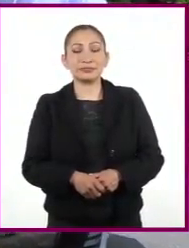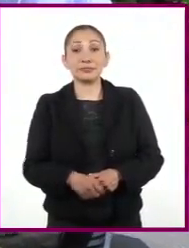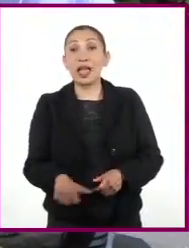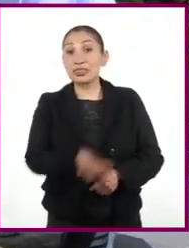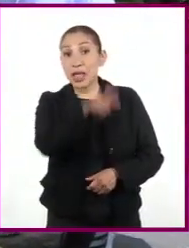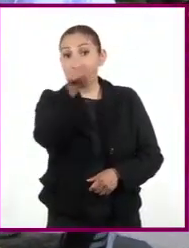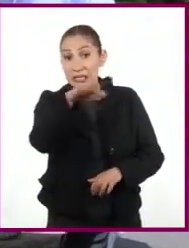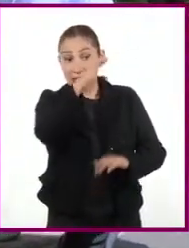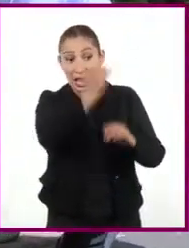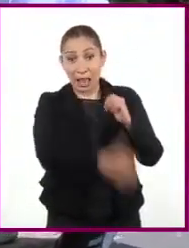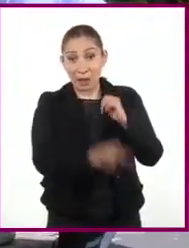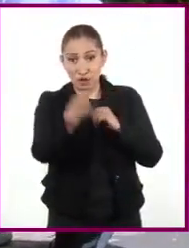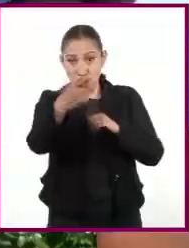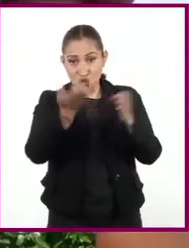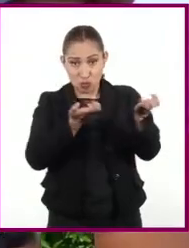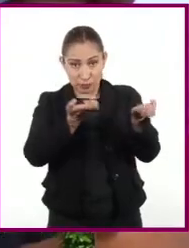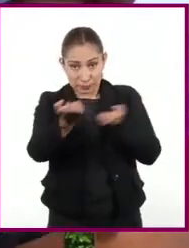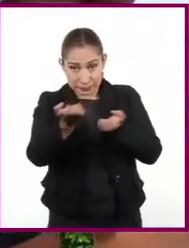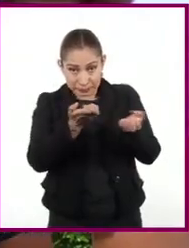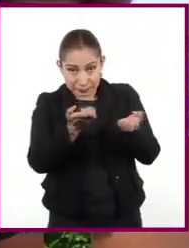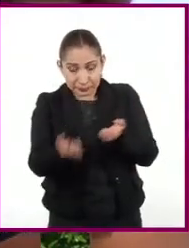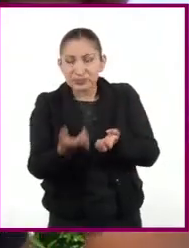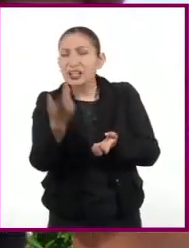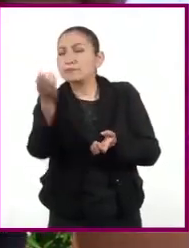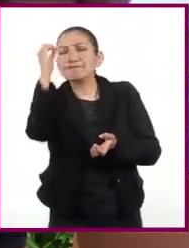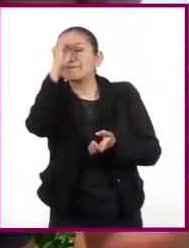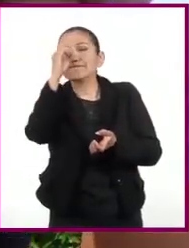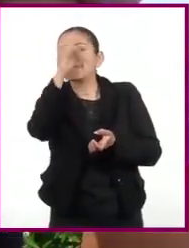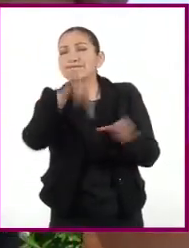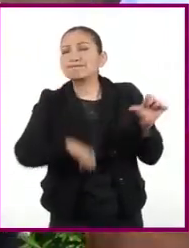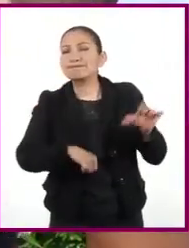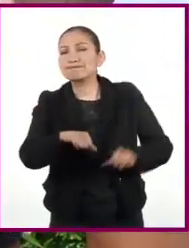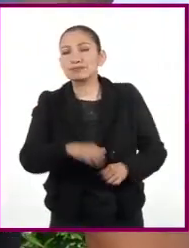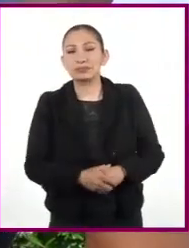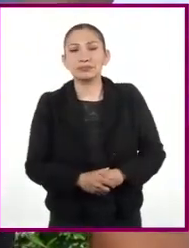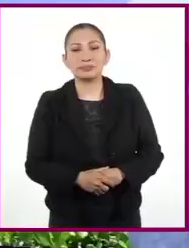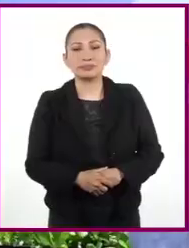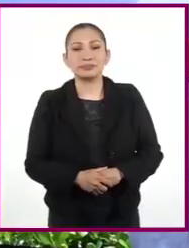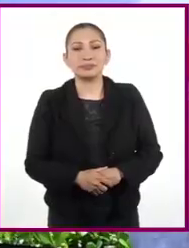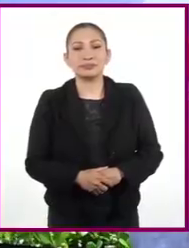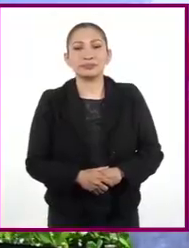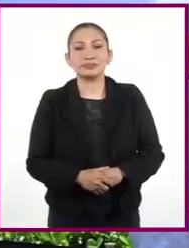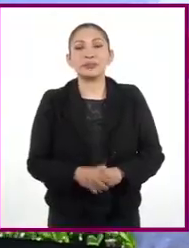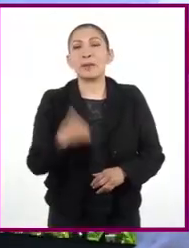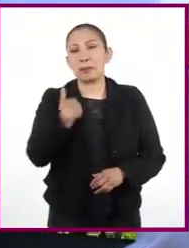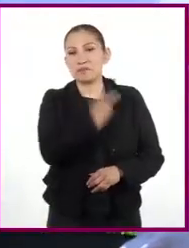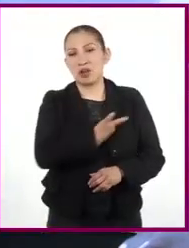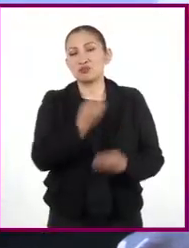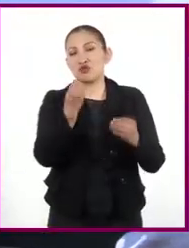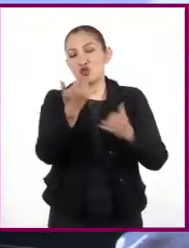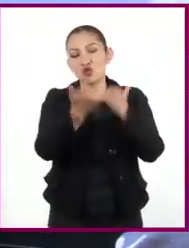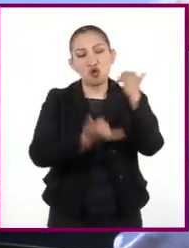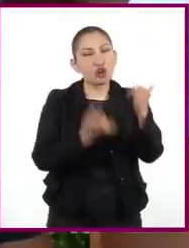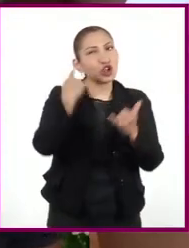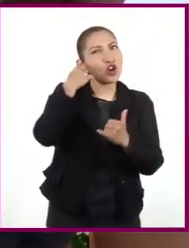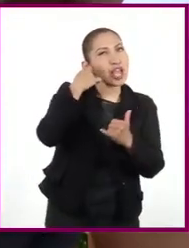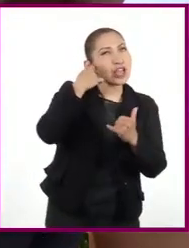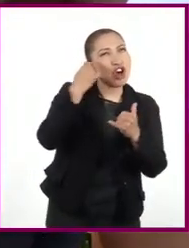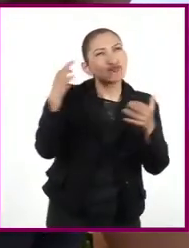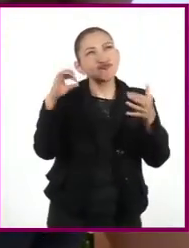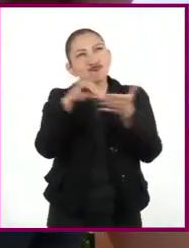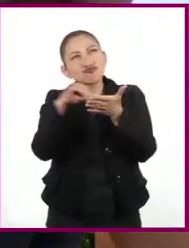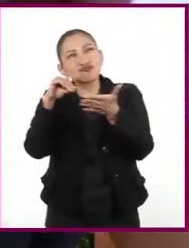Después de he terminado el ejercicio, ¿qué les pareció la actividad? A mí me gustó mucho jugar con los sonidos